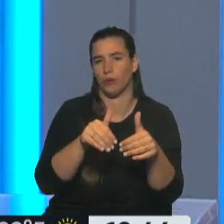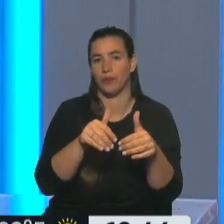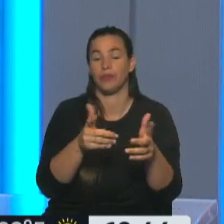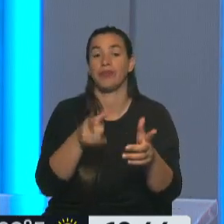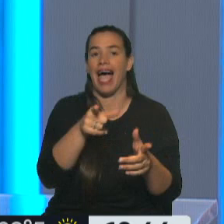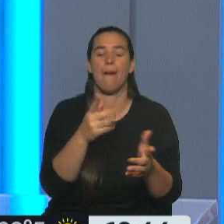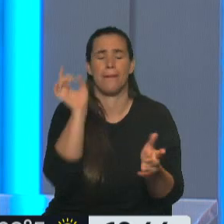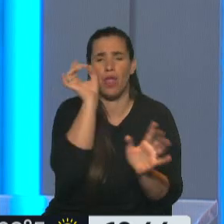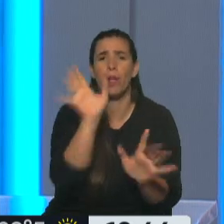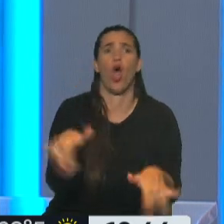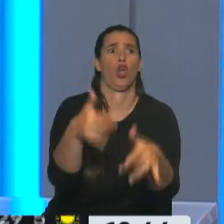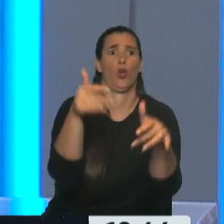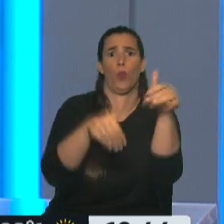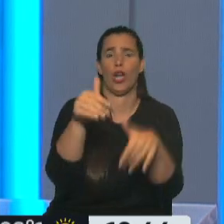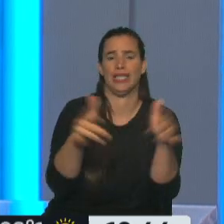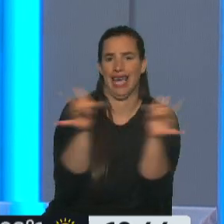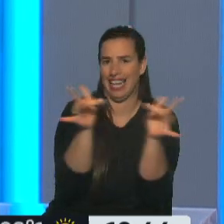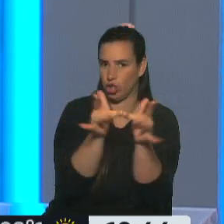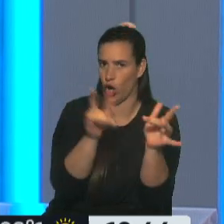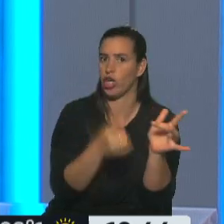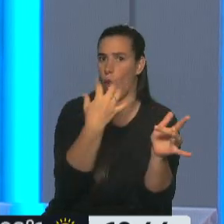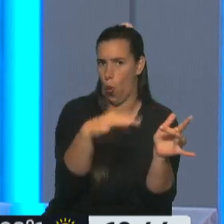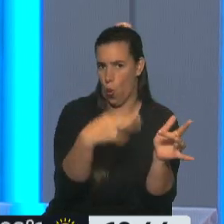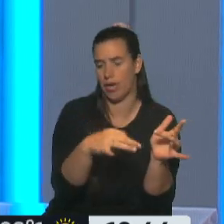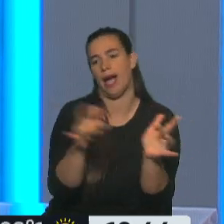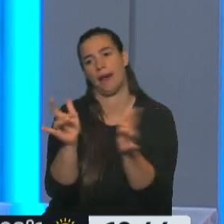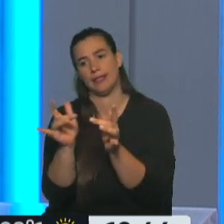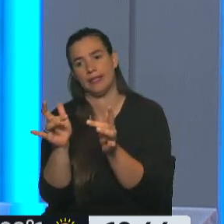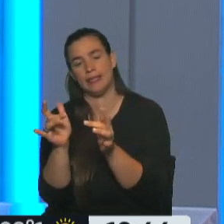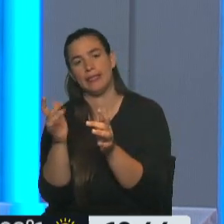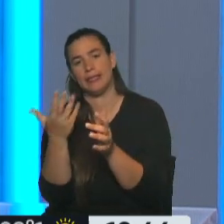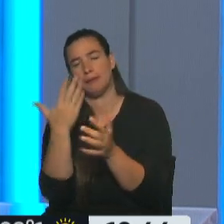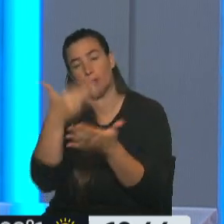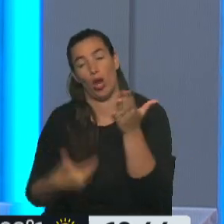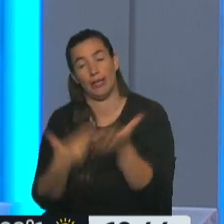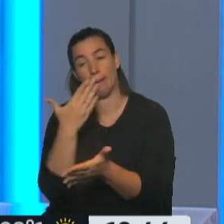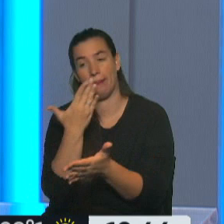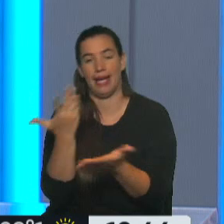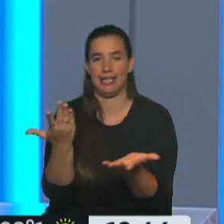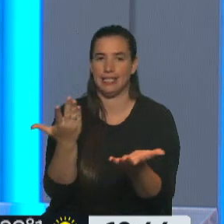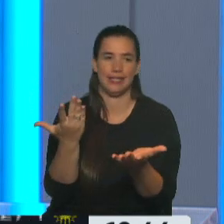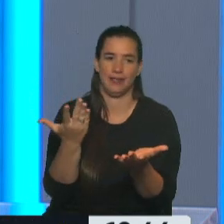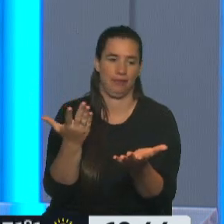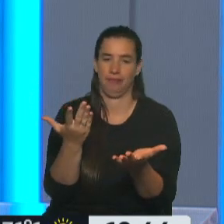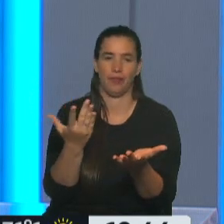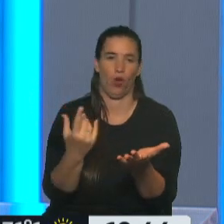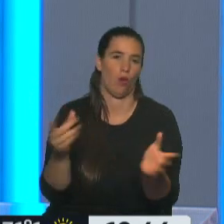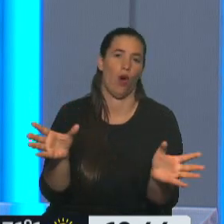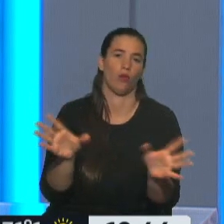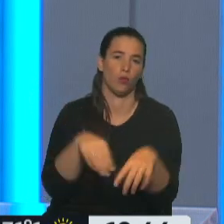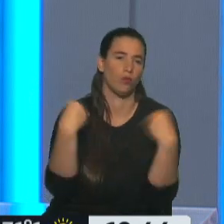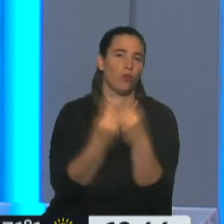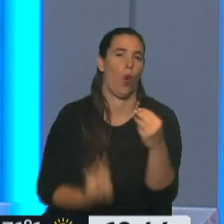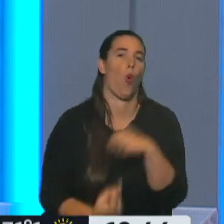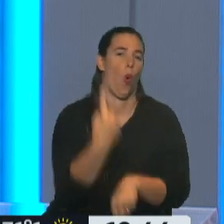y tiene consenso la boleta única en papel, pero bueno, se pasaría a tener una boleta única. Y también lo que